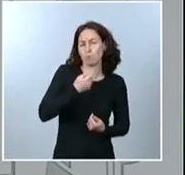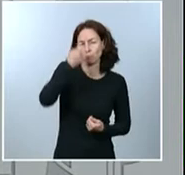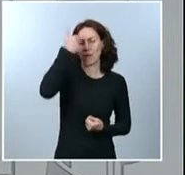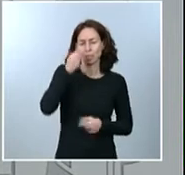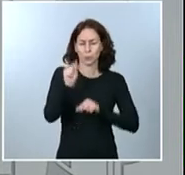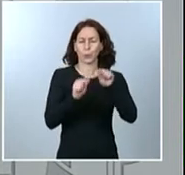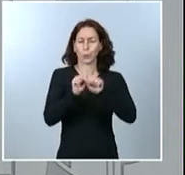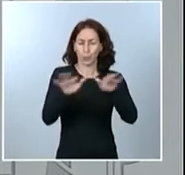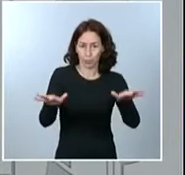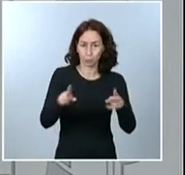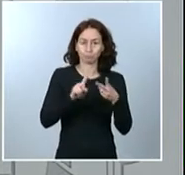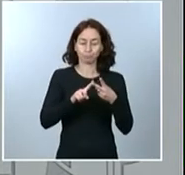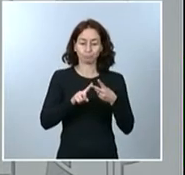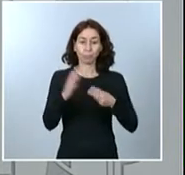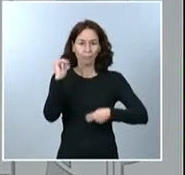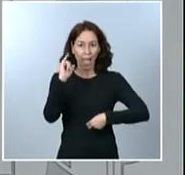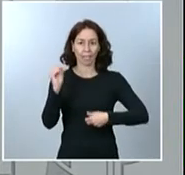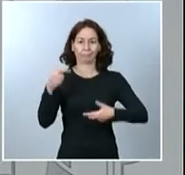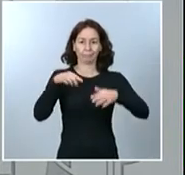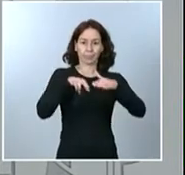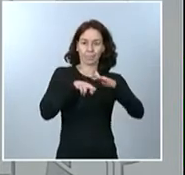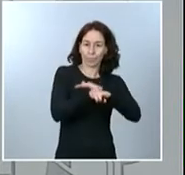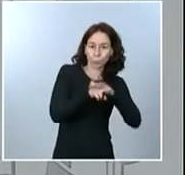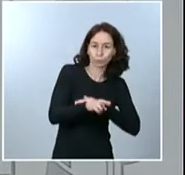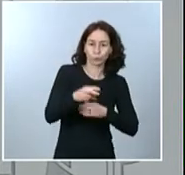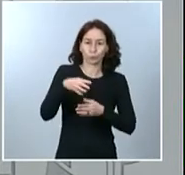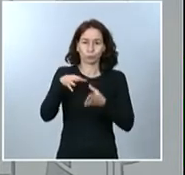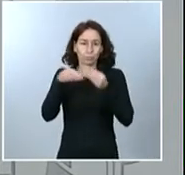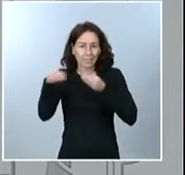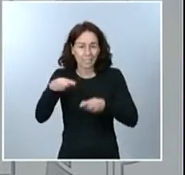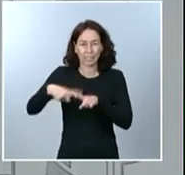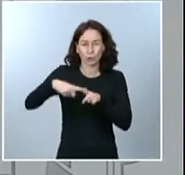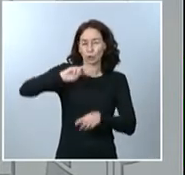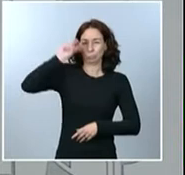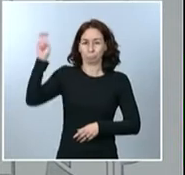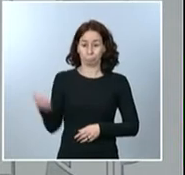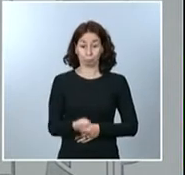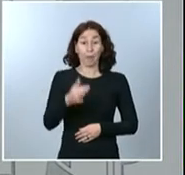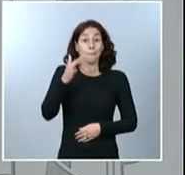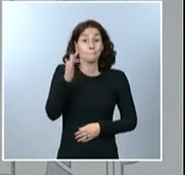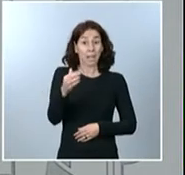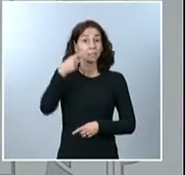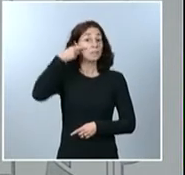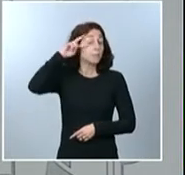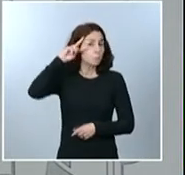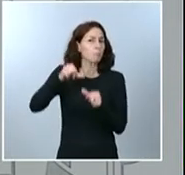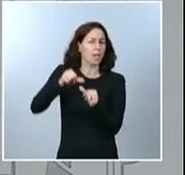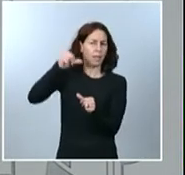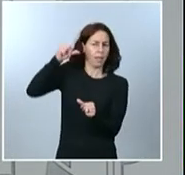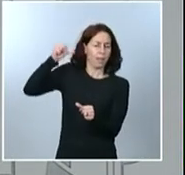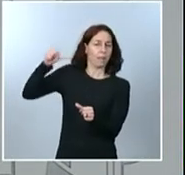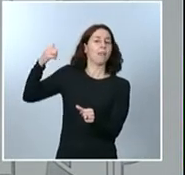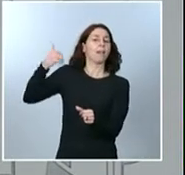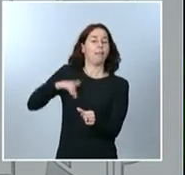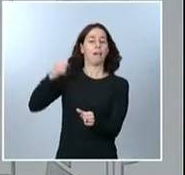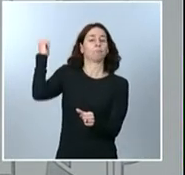tenemos provisiones, tenemos también recursos materiales, y hemos acumulado una experiencia de lucha colectiva, de gran valor. El propósito del Gobierno